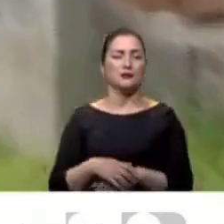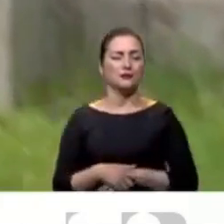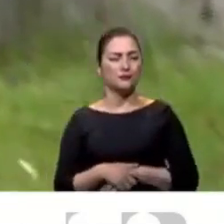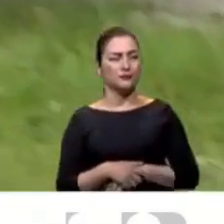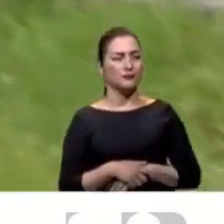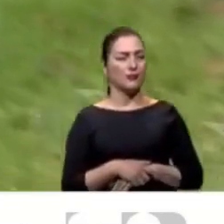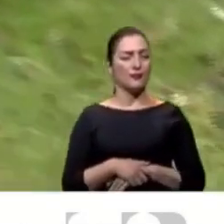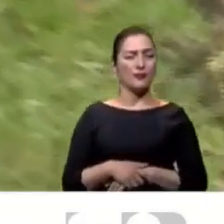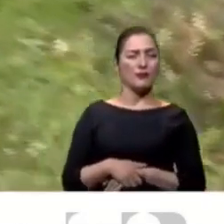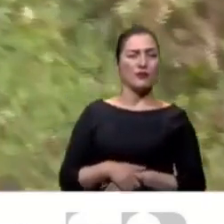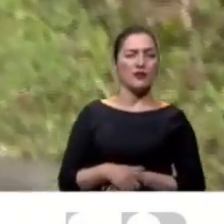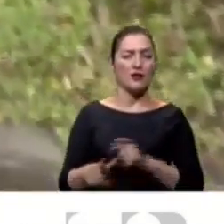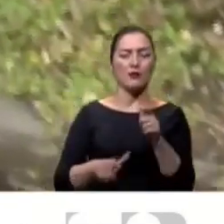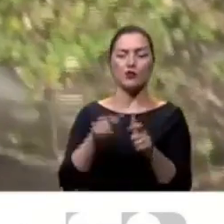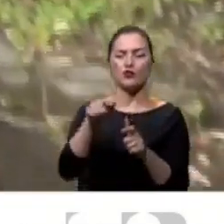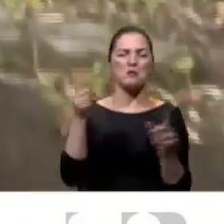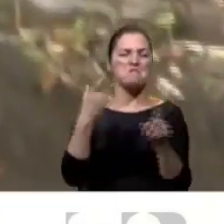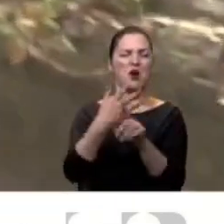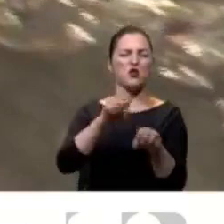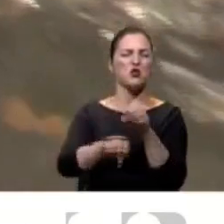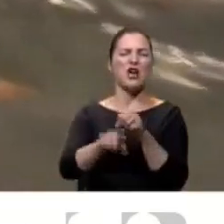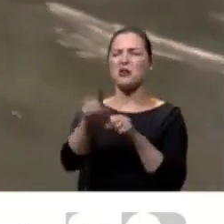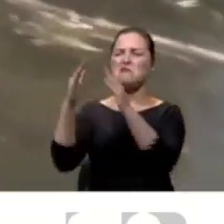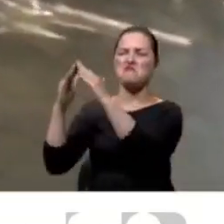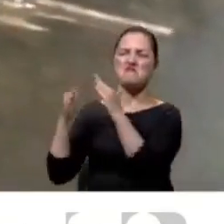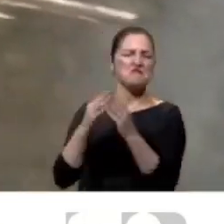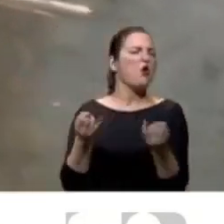vecina, ¿a cuántos habitantes estaría afectando estas fugas de agua?